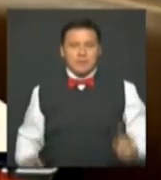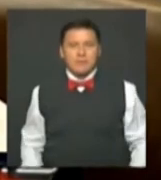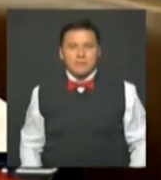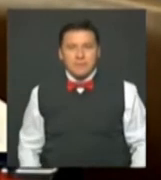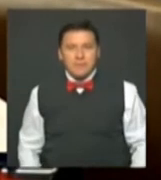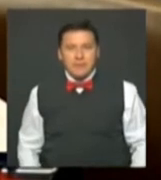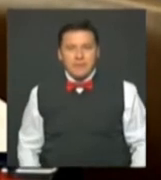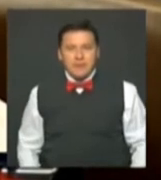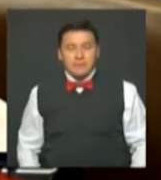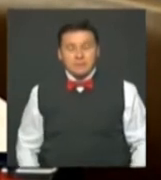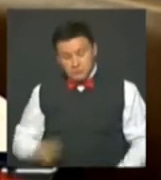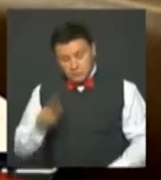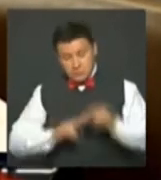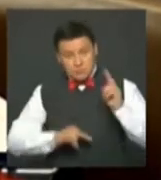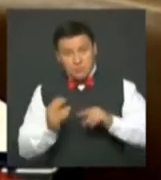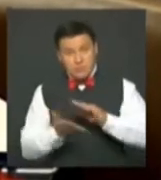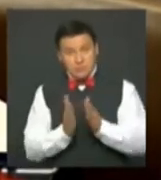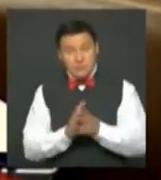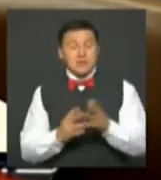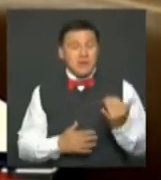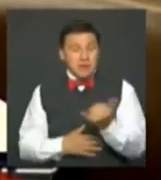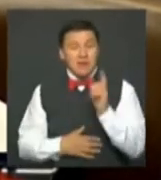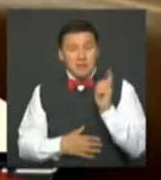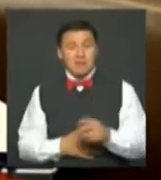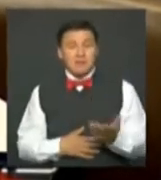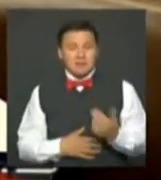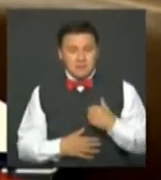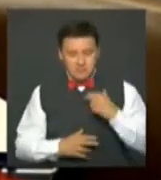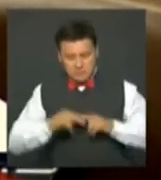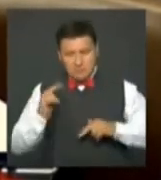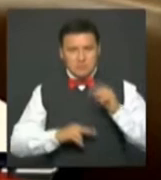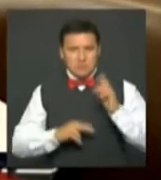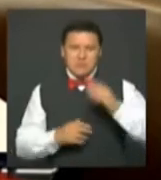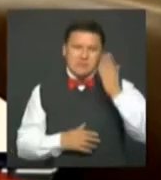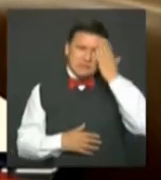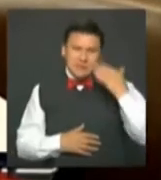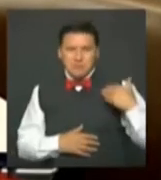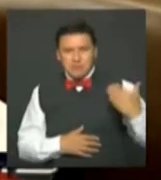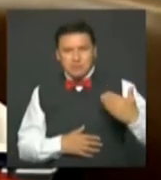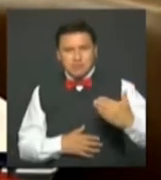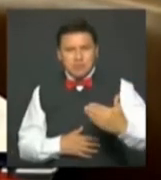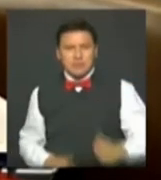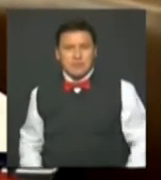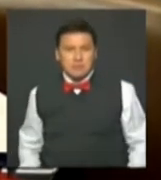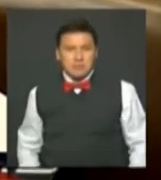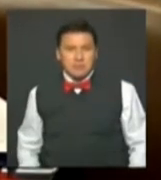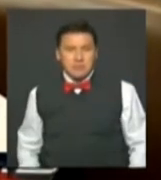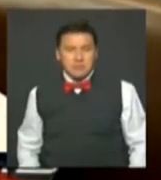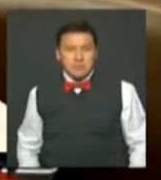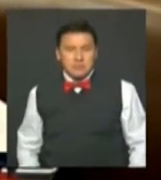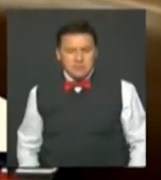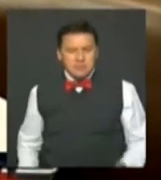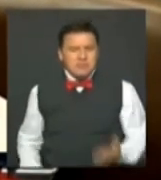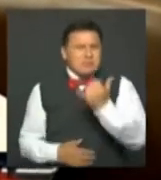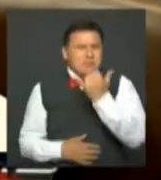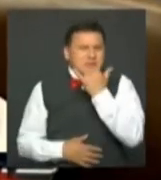Para construir la paz, hay que también construir la memoria de este conflicto. Porque sólo conocer qué fue